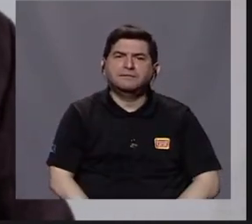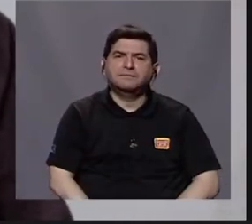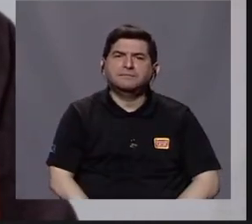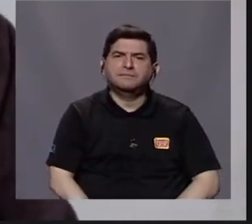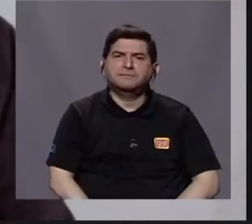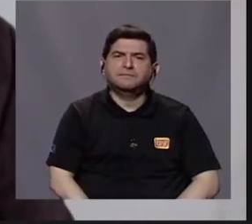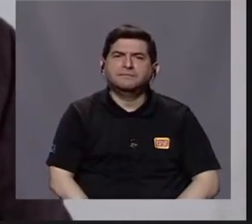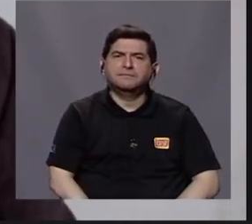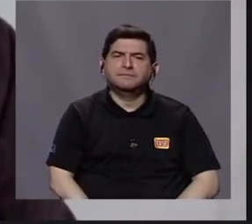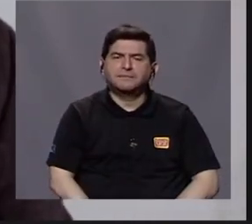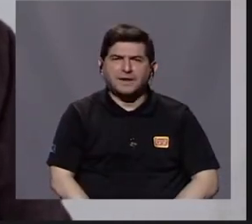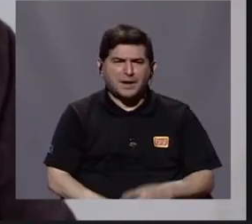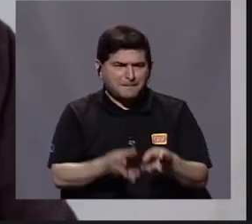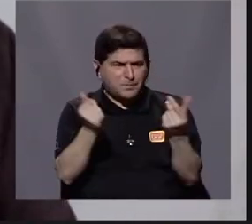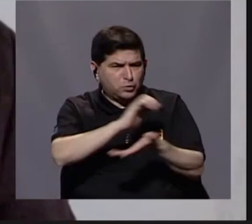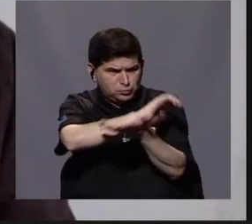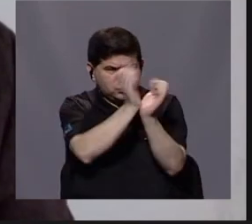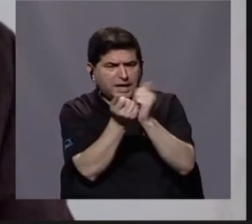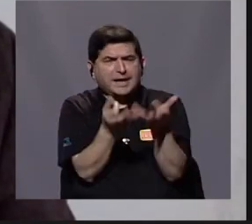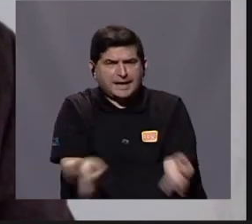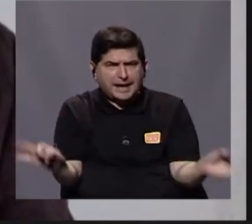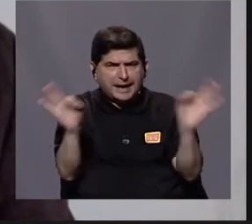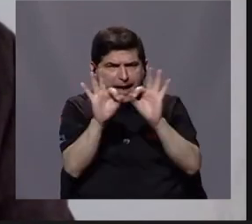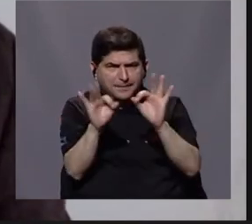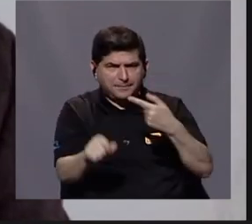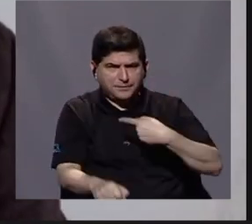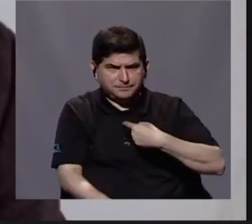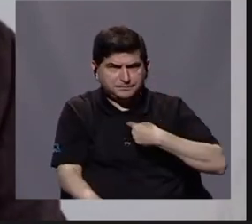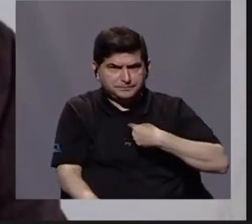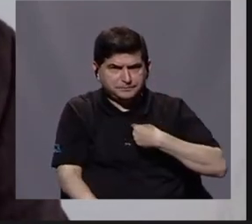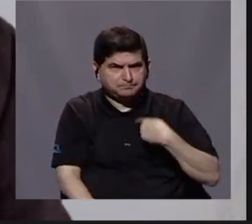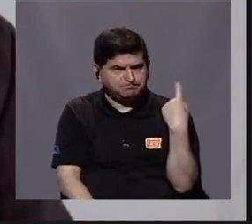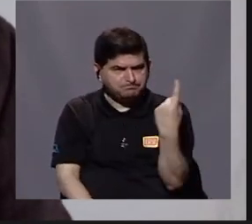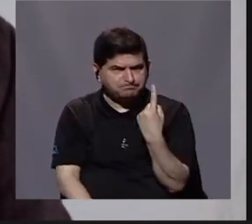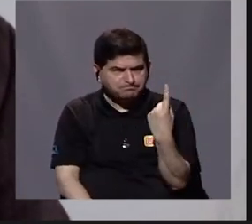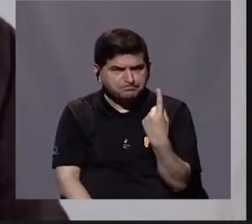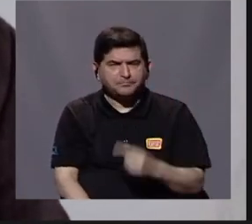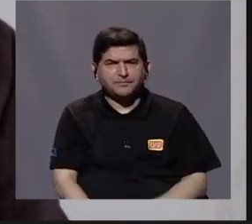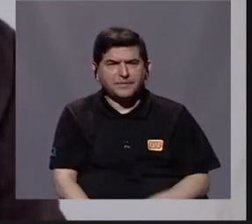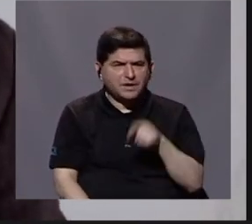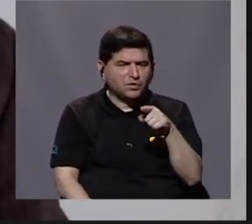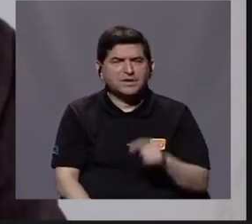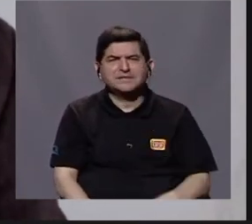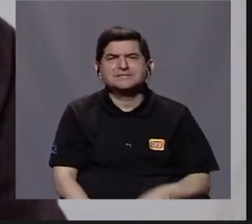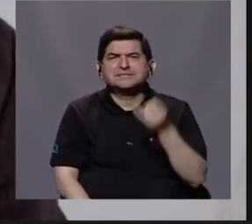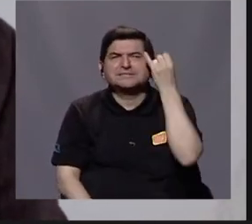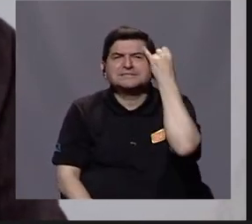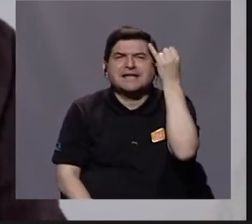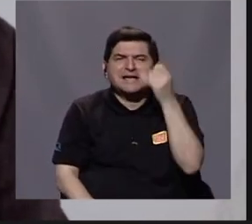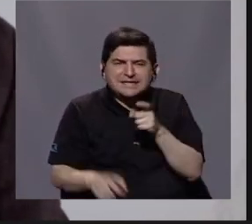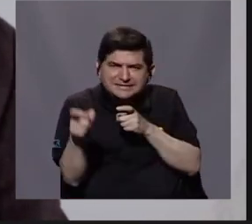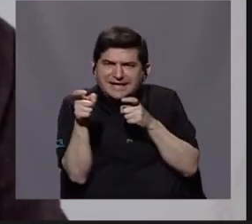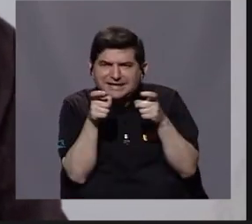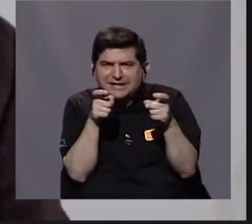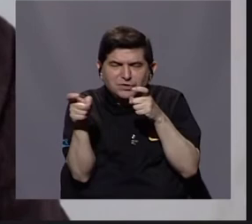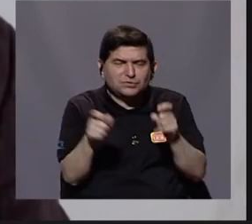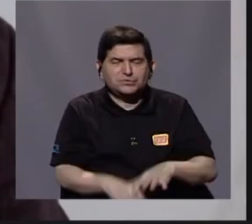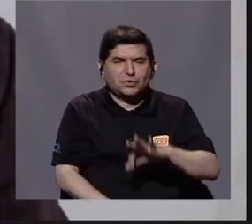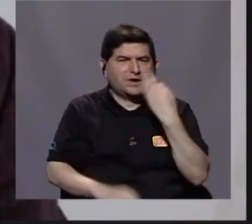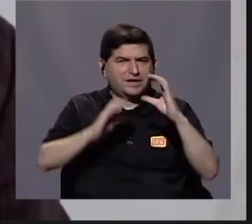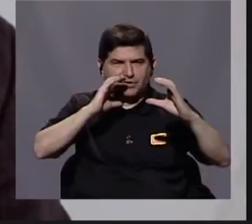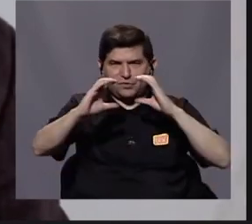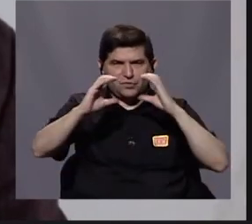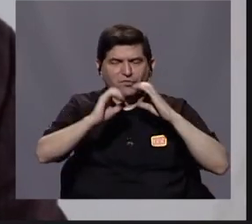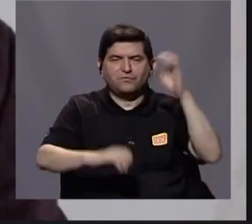Es decir, ha generado cambios importantes y si uno se va nada más por estas visiones dominantes de los medios de